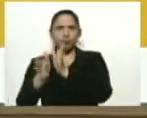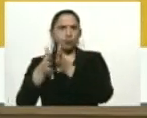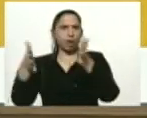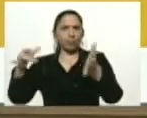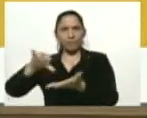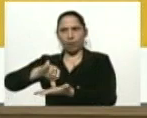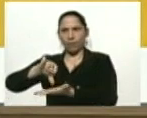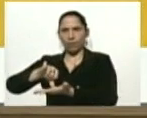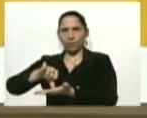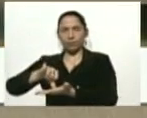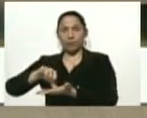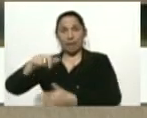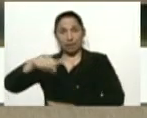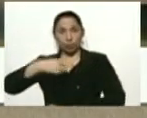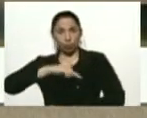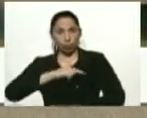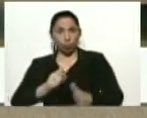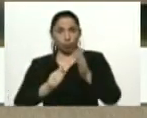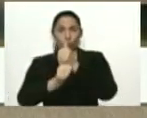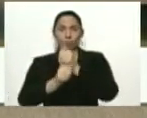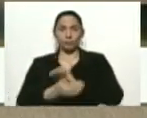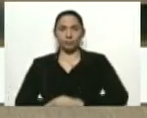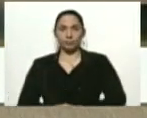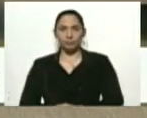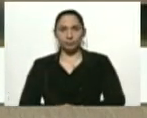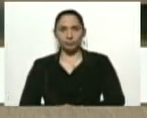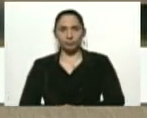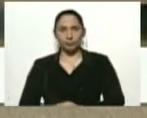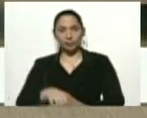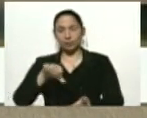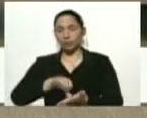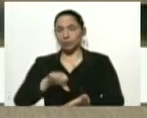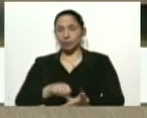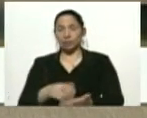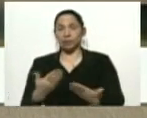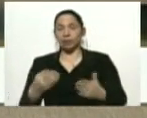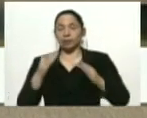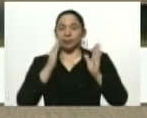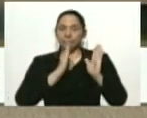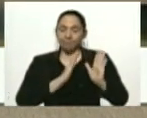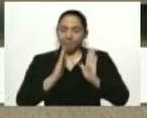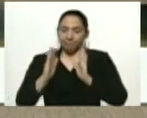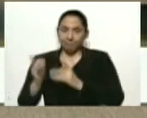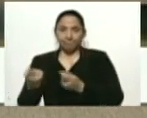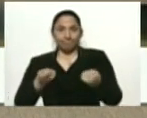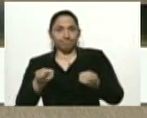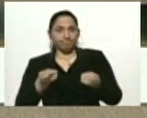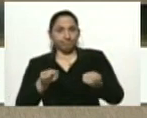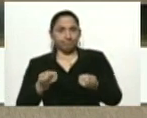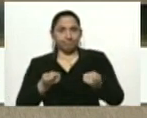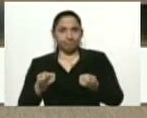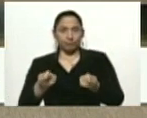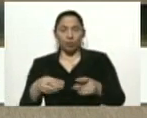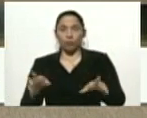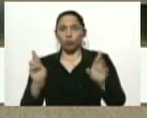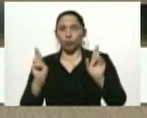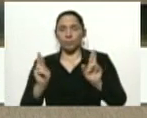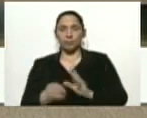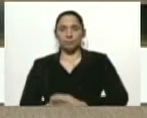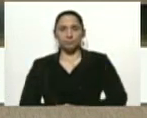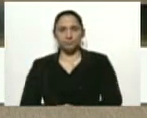focos. Aquí, bueno, hemos encontrado, ministro, focos muy precisos, muy controlados, afortunadamente.